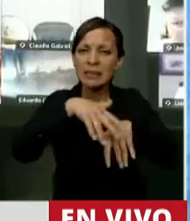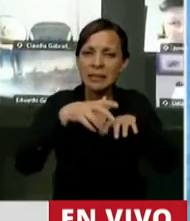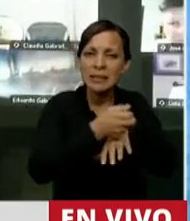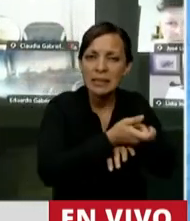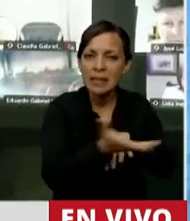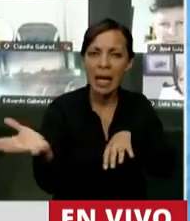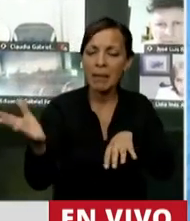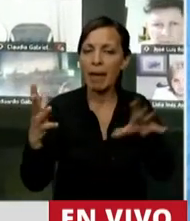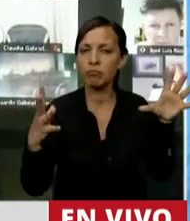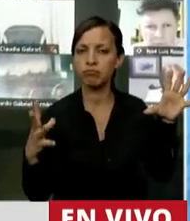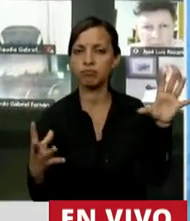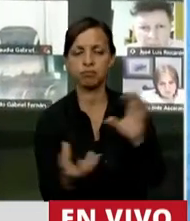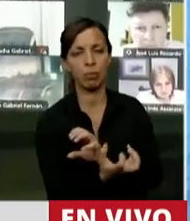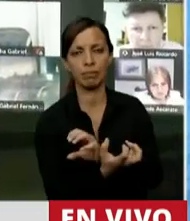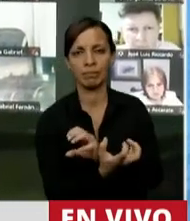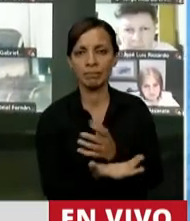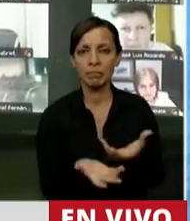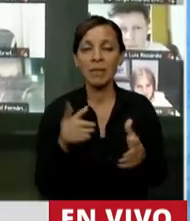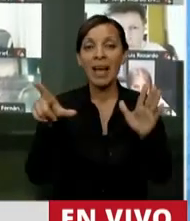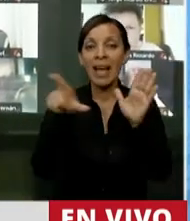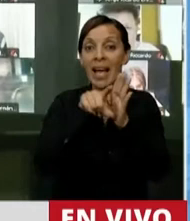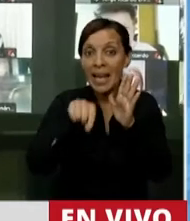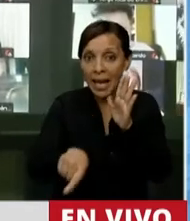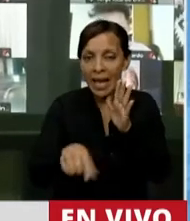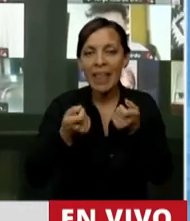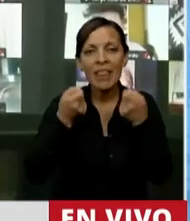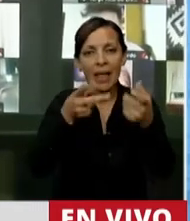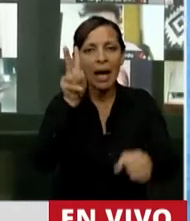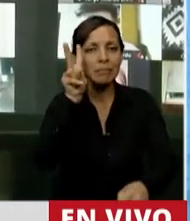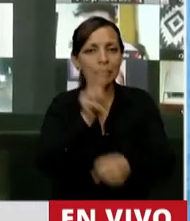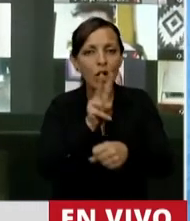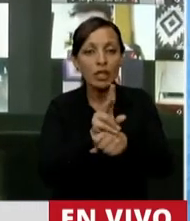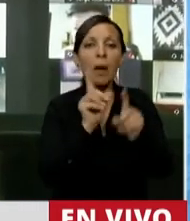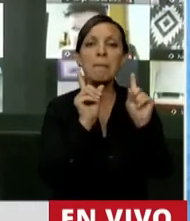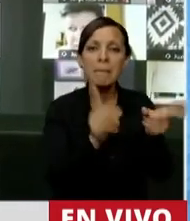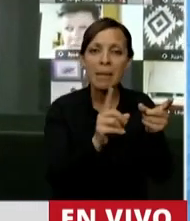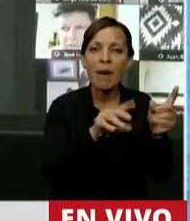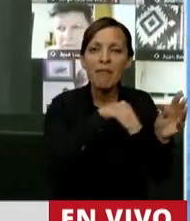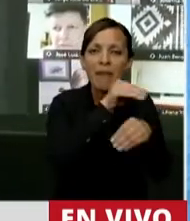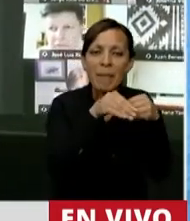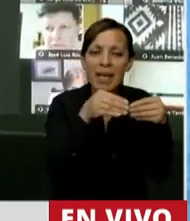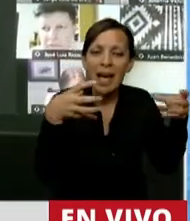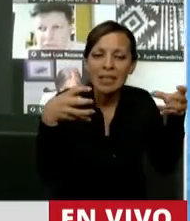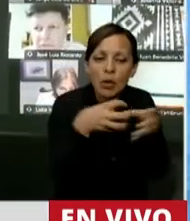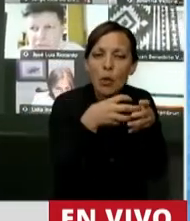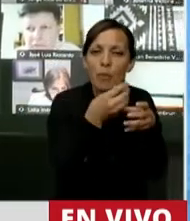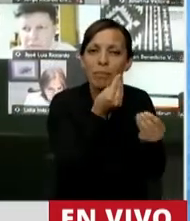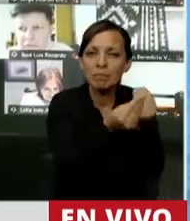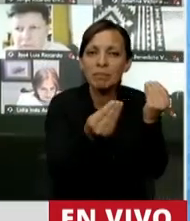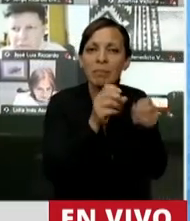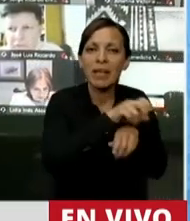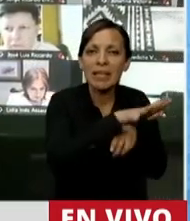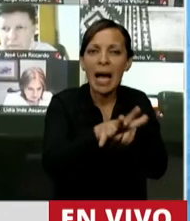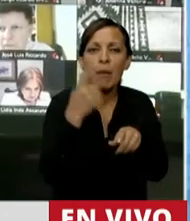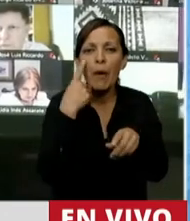devastados. Esta ley viene a proteger a todos esos pequeños campesinos que están en los territorios del